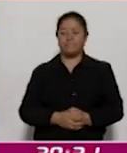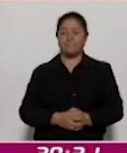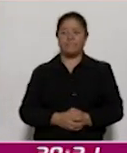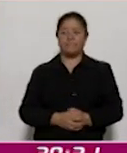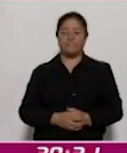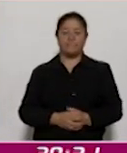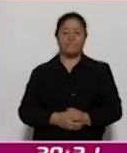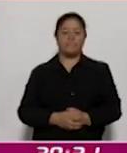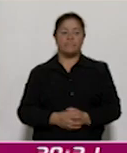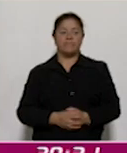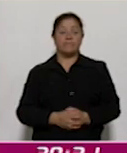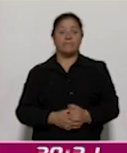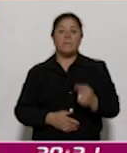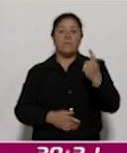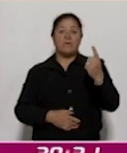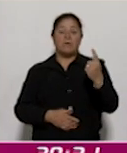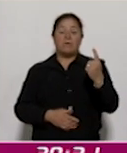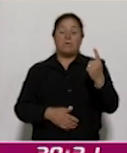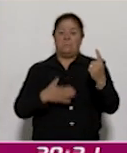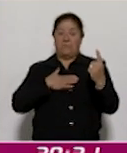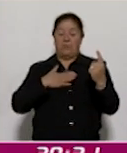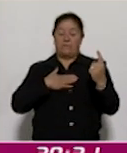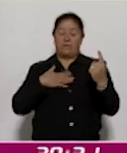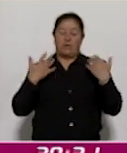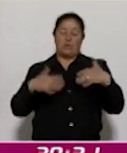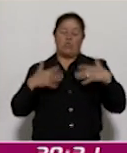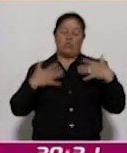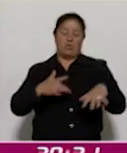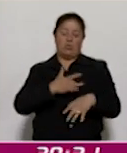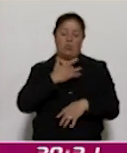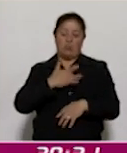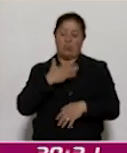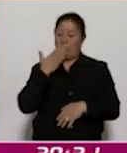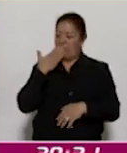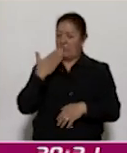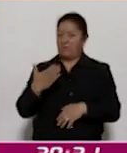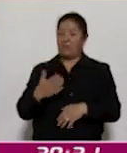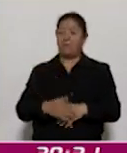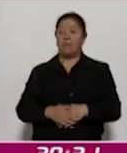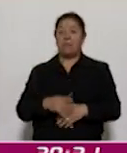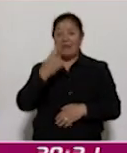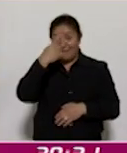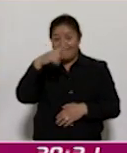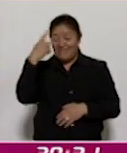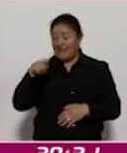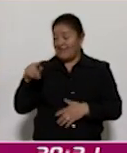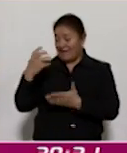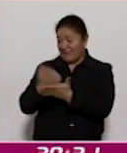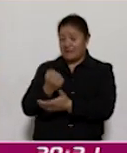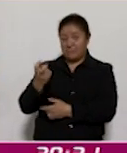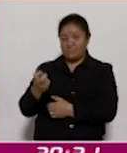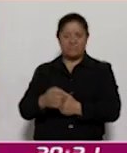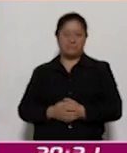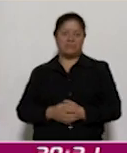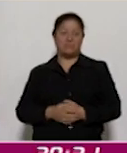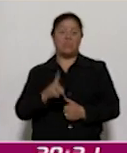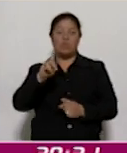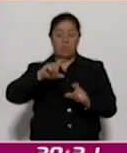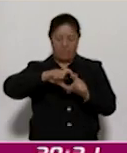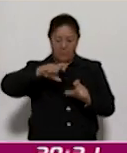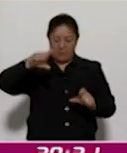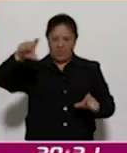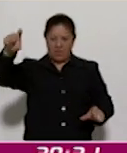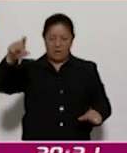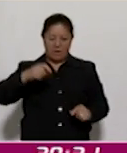ahora sí muy grato para mí porque pues no tan fácil es ganar un premio de ese tipo. Una vara tallada, tiene